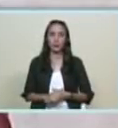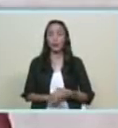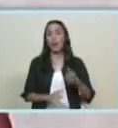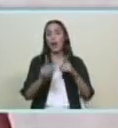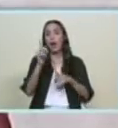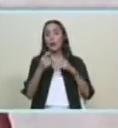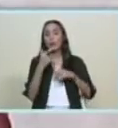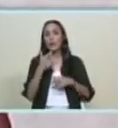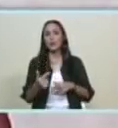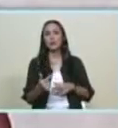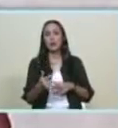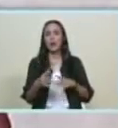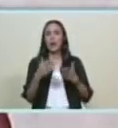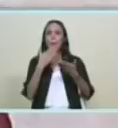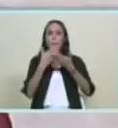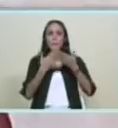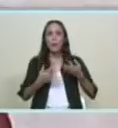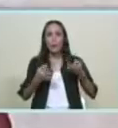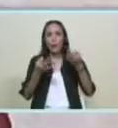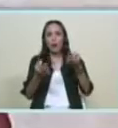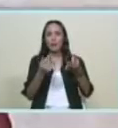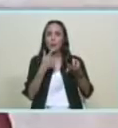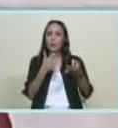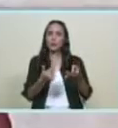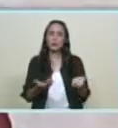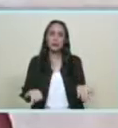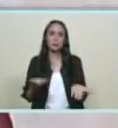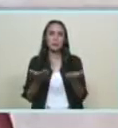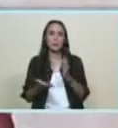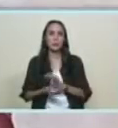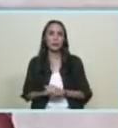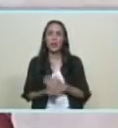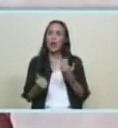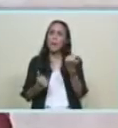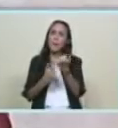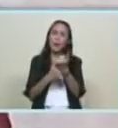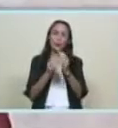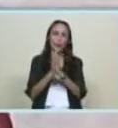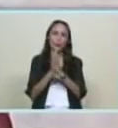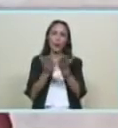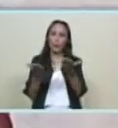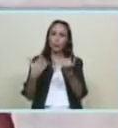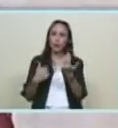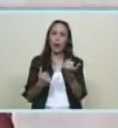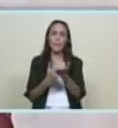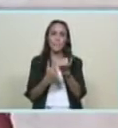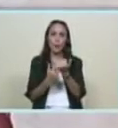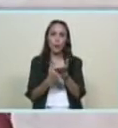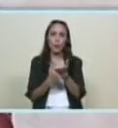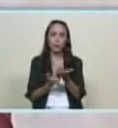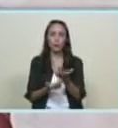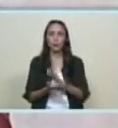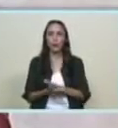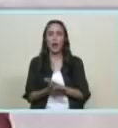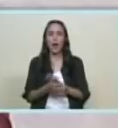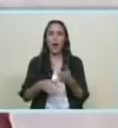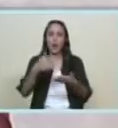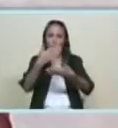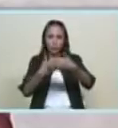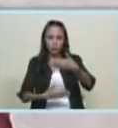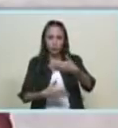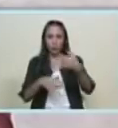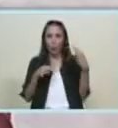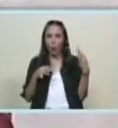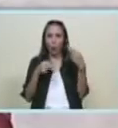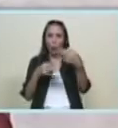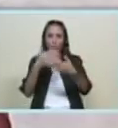se haga una jornada de apoyo al documento de Santo Domingo al documento de